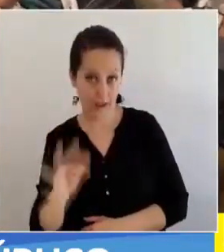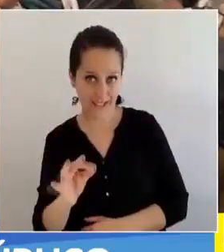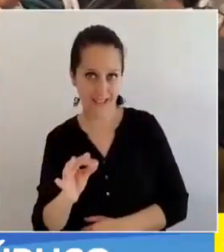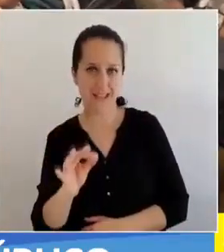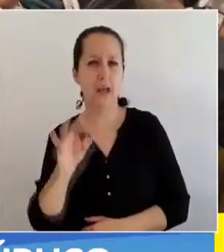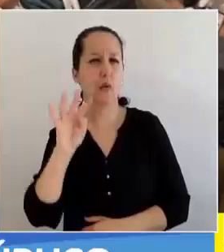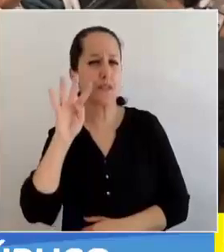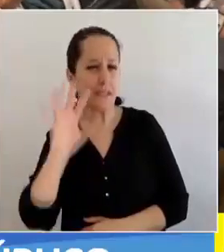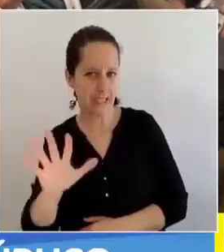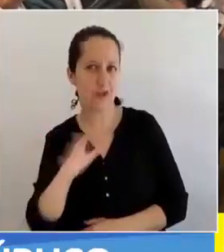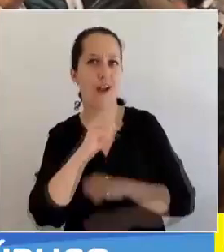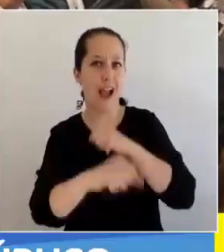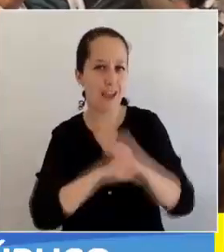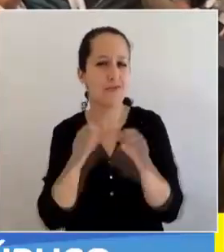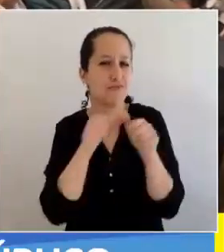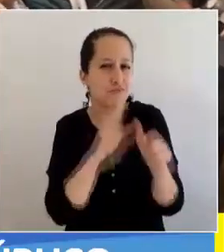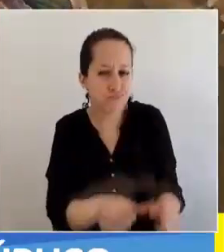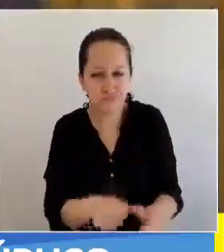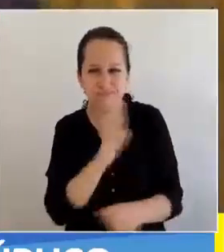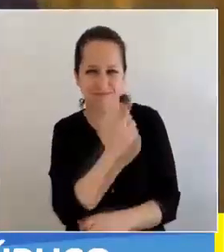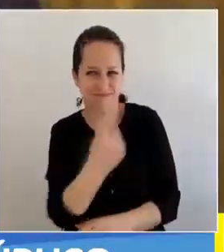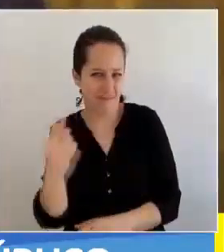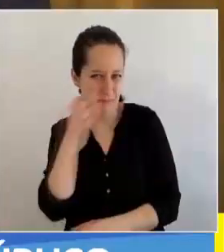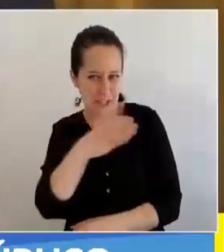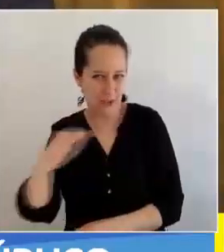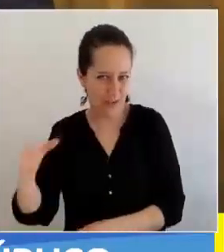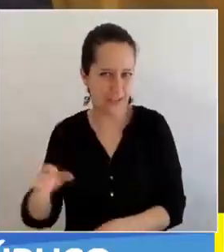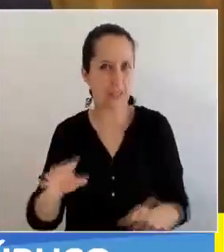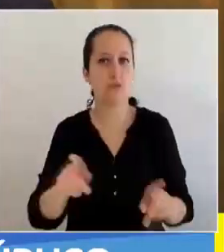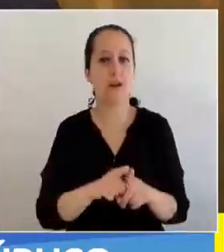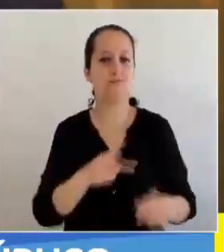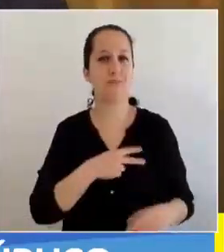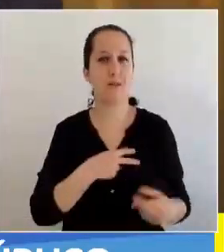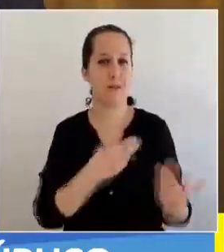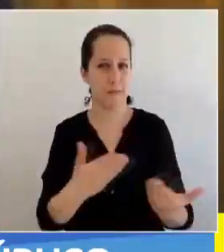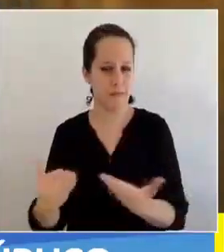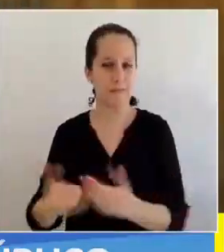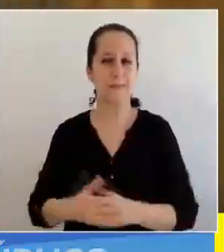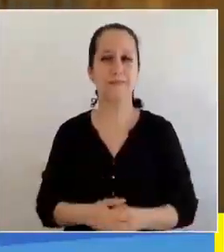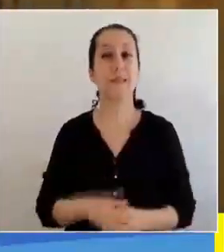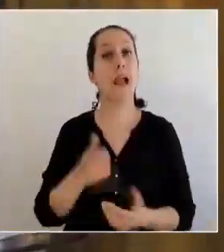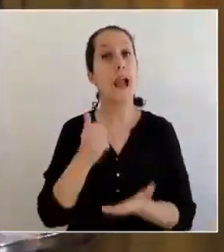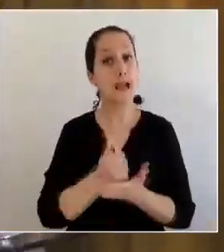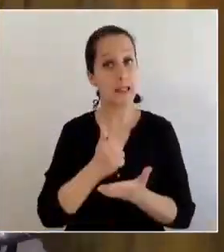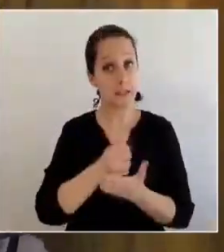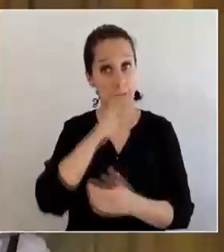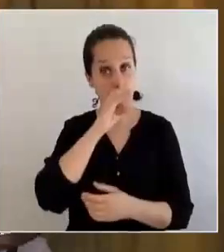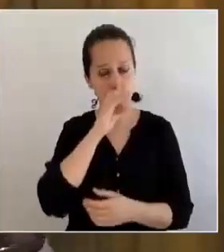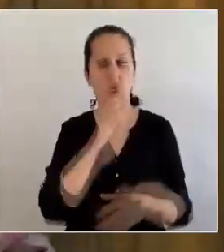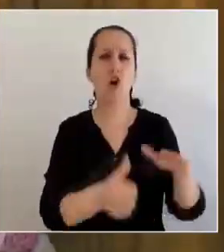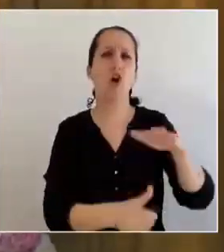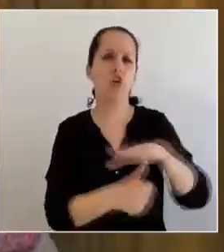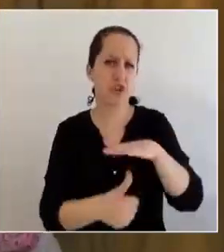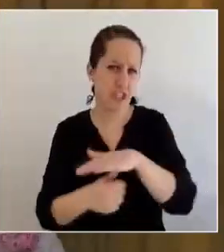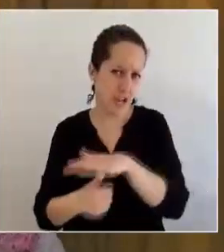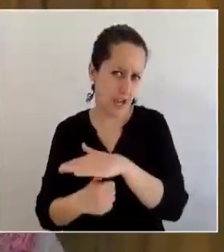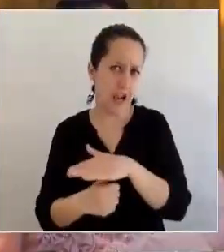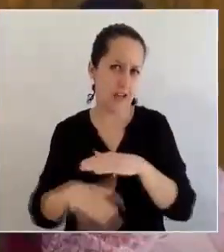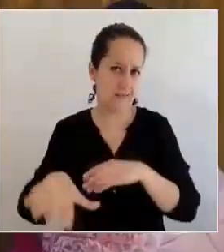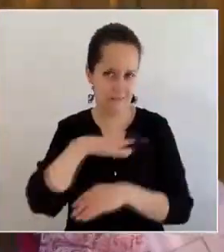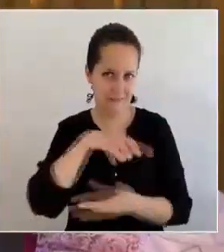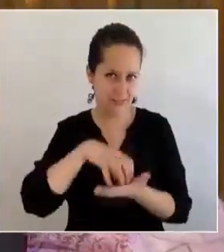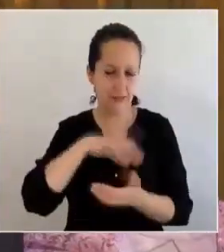40 y 45 años. En una emotiva ceremonia encabezada por el alcalde de Concepción, concejalas y